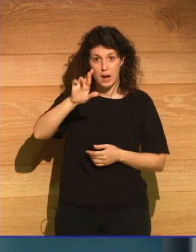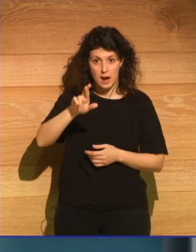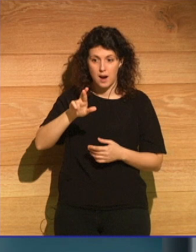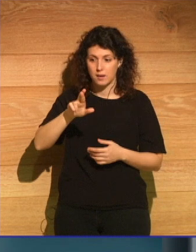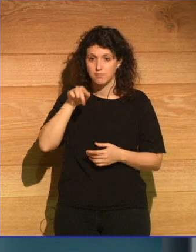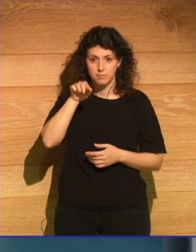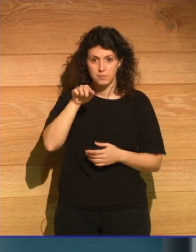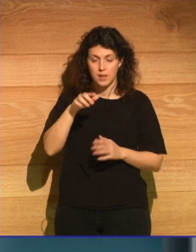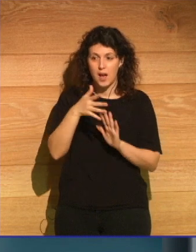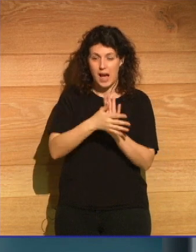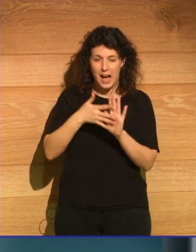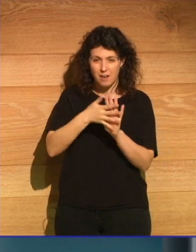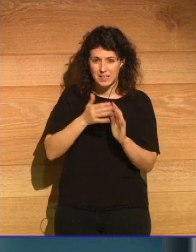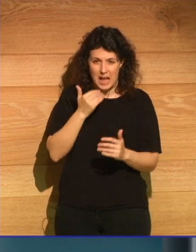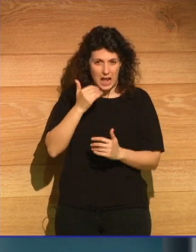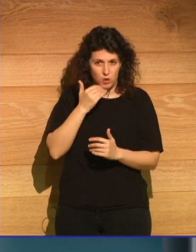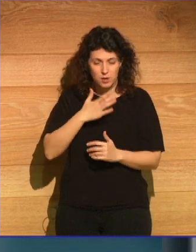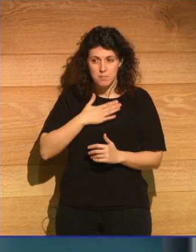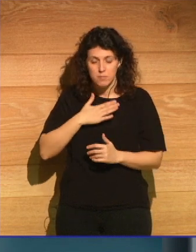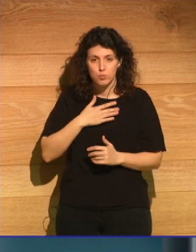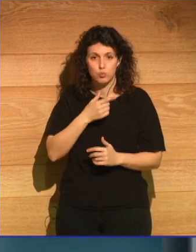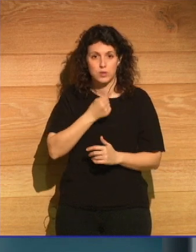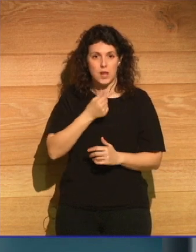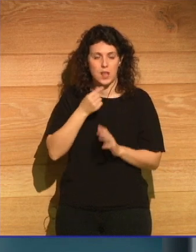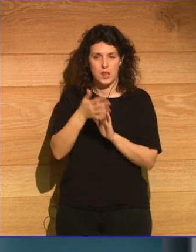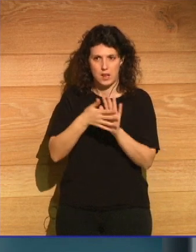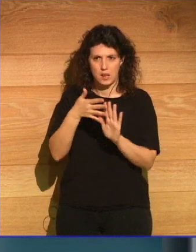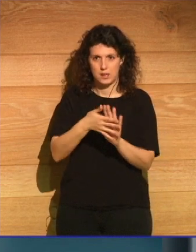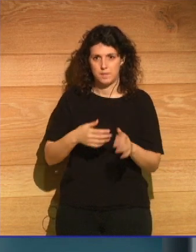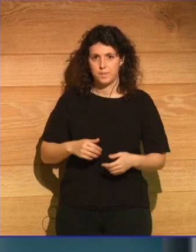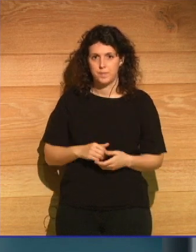señalas algo que me gusta sobre lo que me gustaría hablar